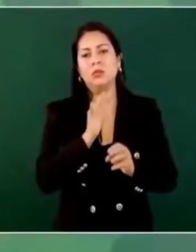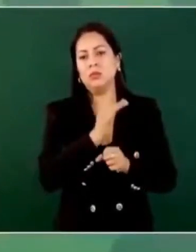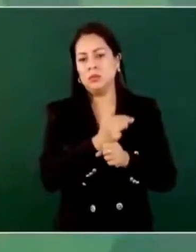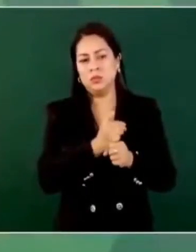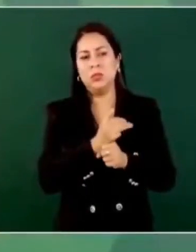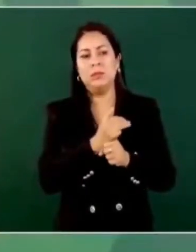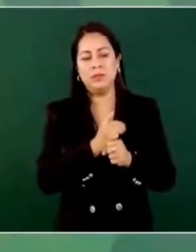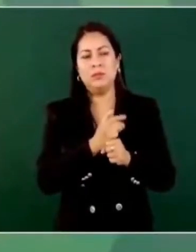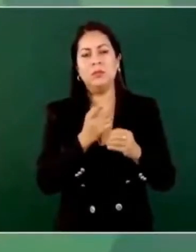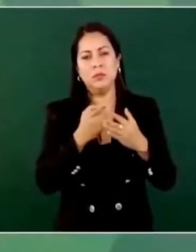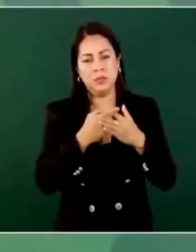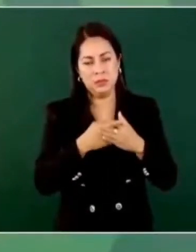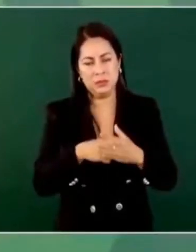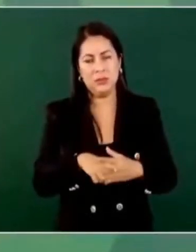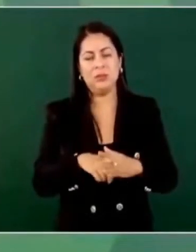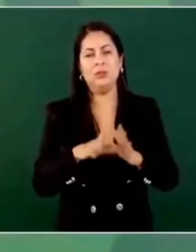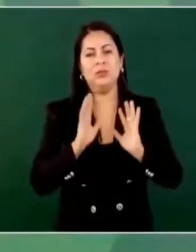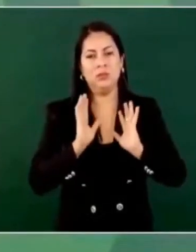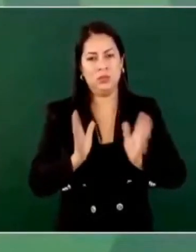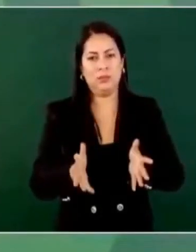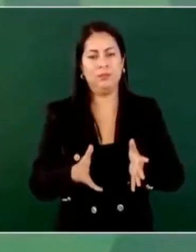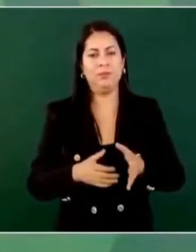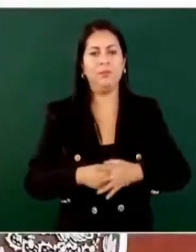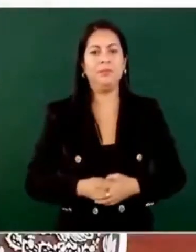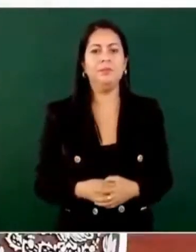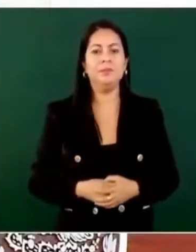investigaciones que se están llevando a cabo.